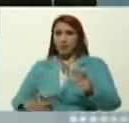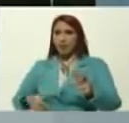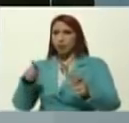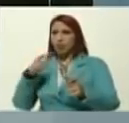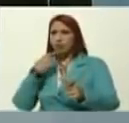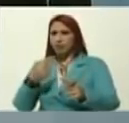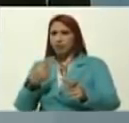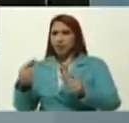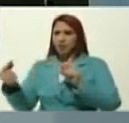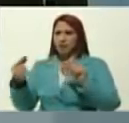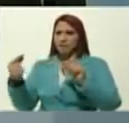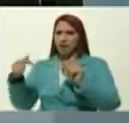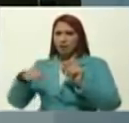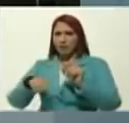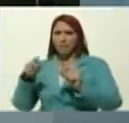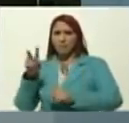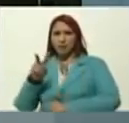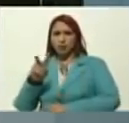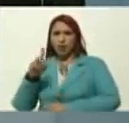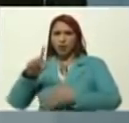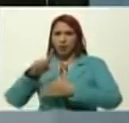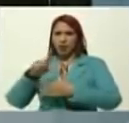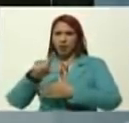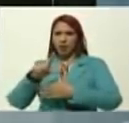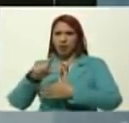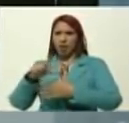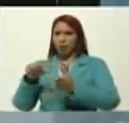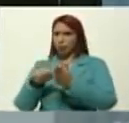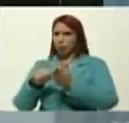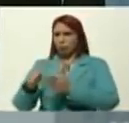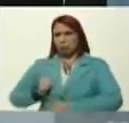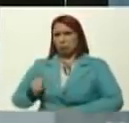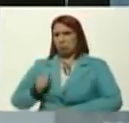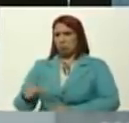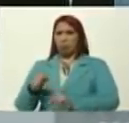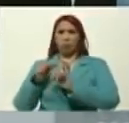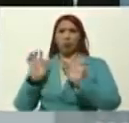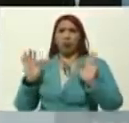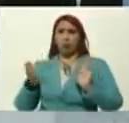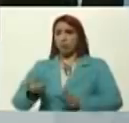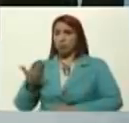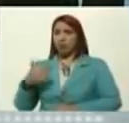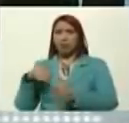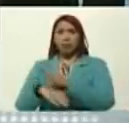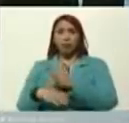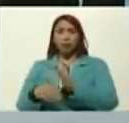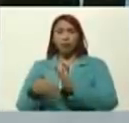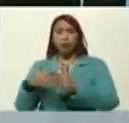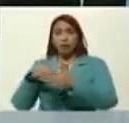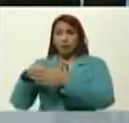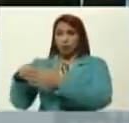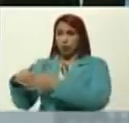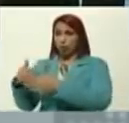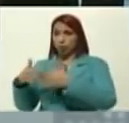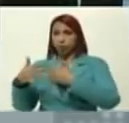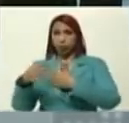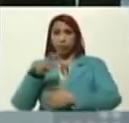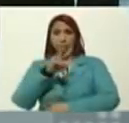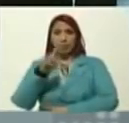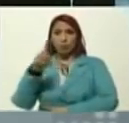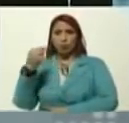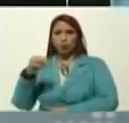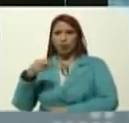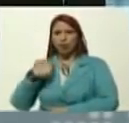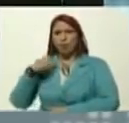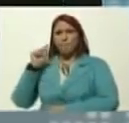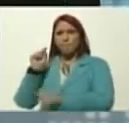a un debate en Venezuela, en Latinoamérica, donde ellos escogieron, usted le dijo, la importancia, de las elecciones, del próximo 21 de noviembre, y yo le